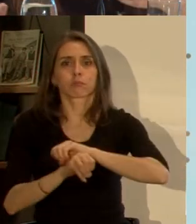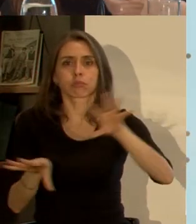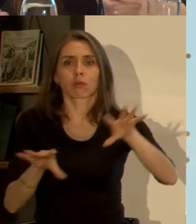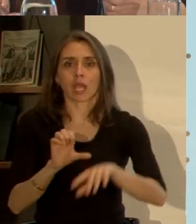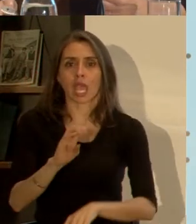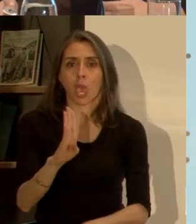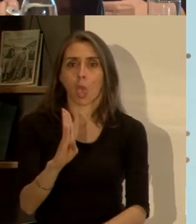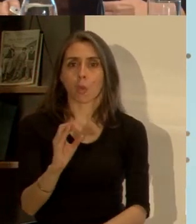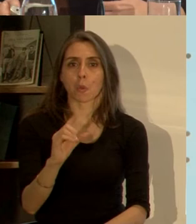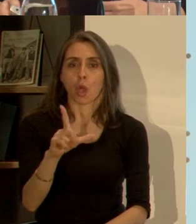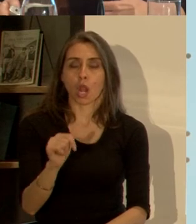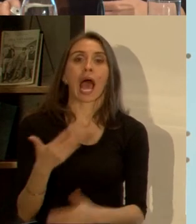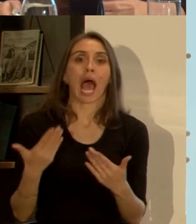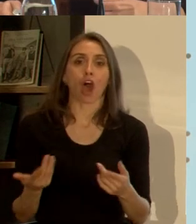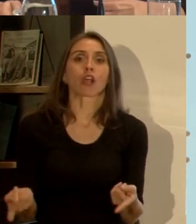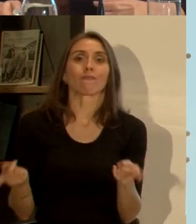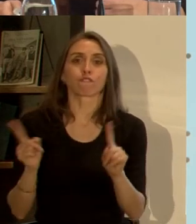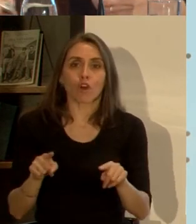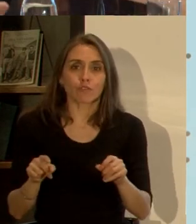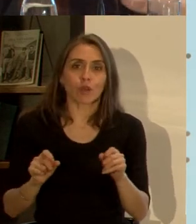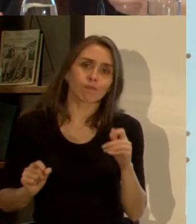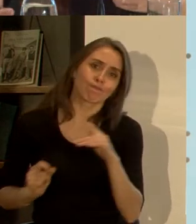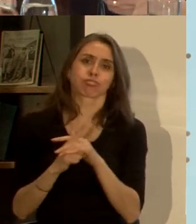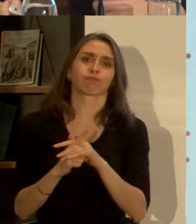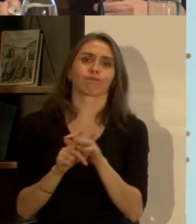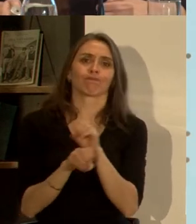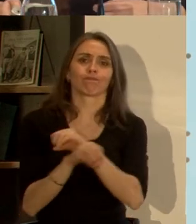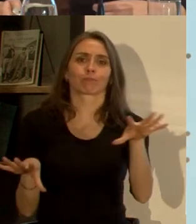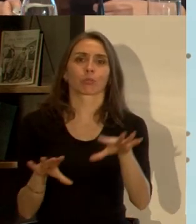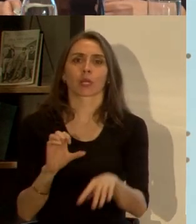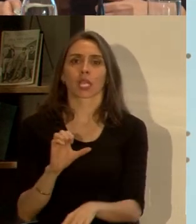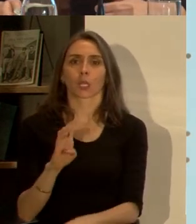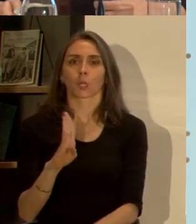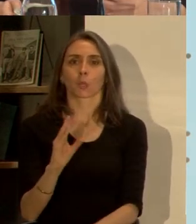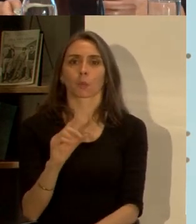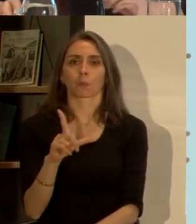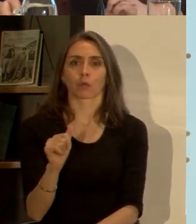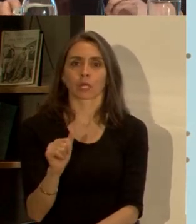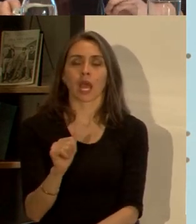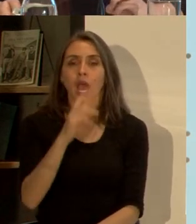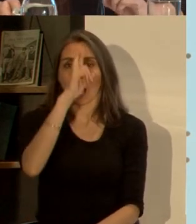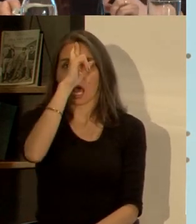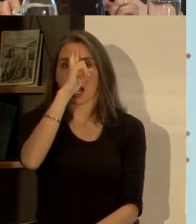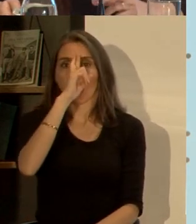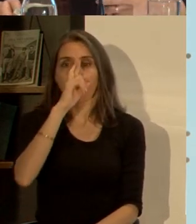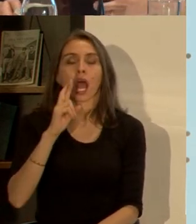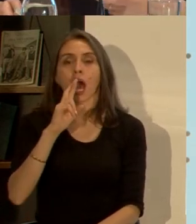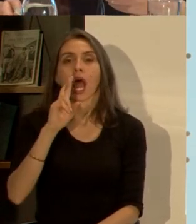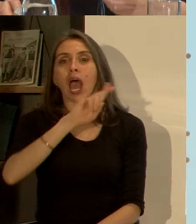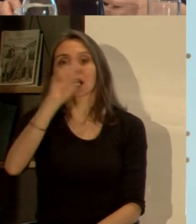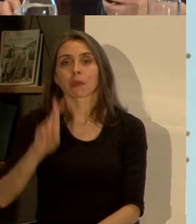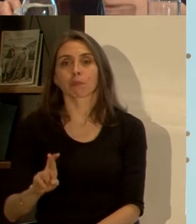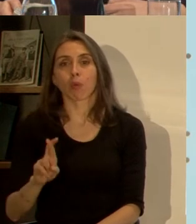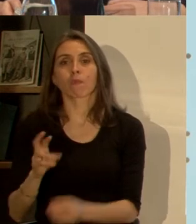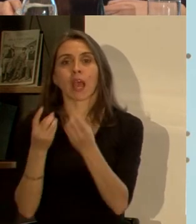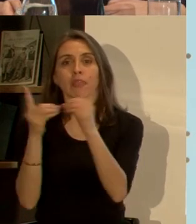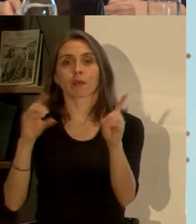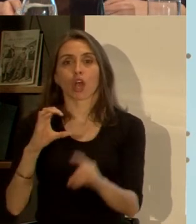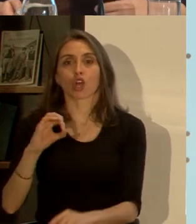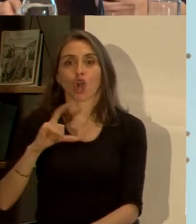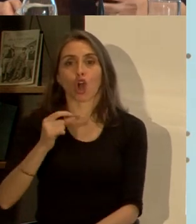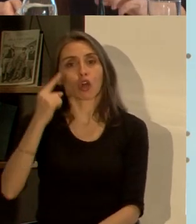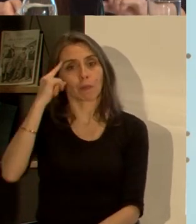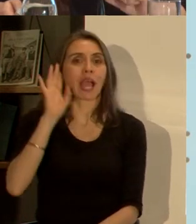actualmente hay un rebrote en este momento esto es nuevo en República Democrática del Congo se pensaba que la